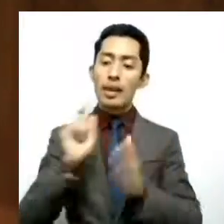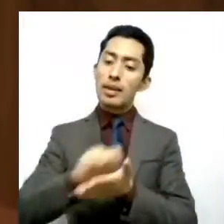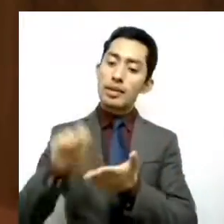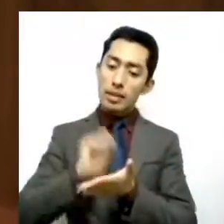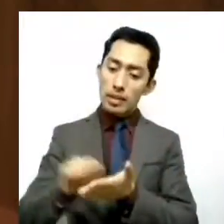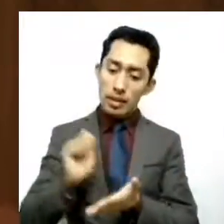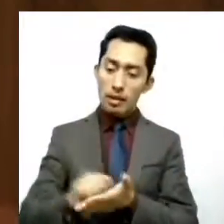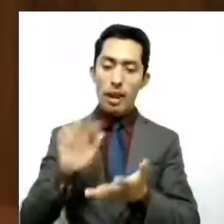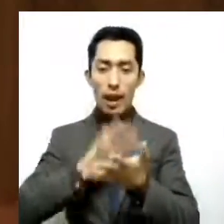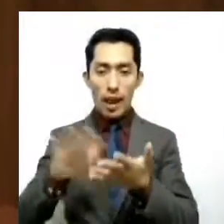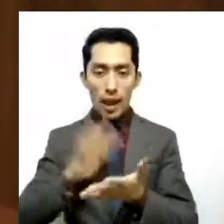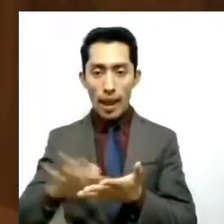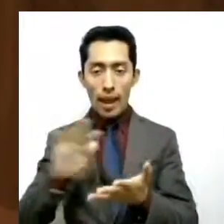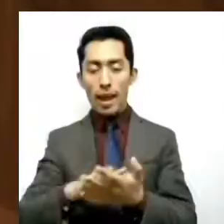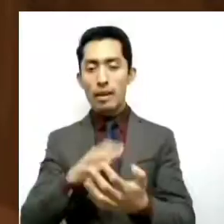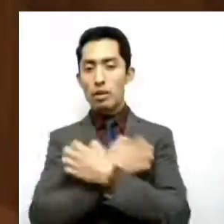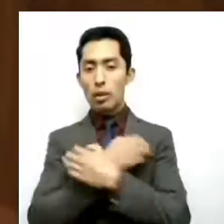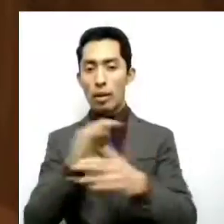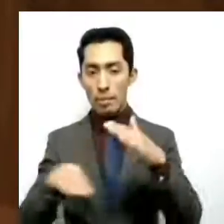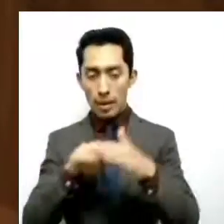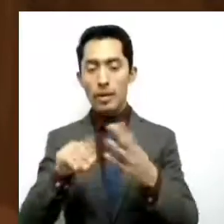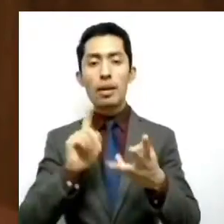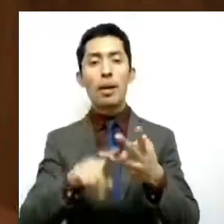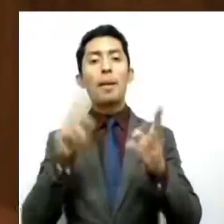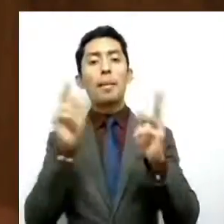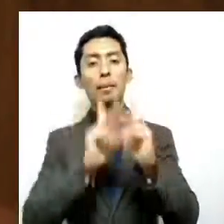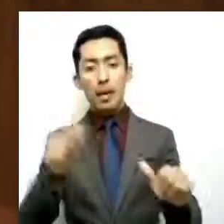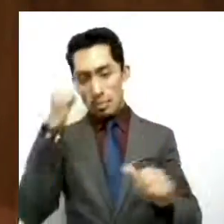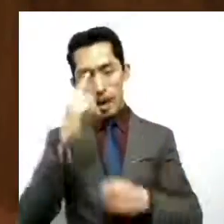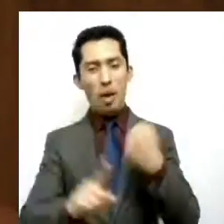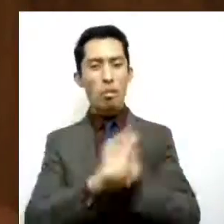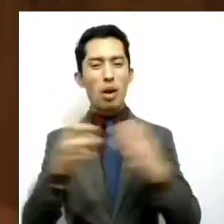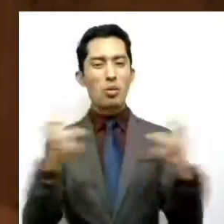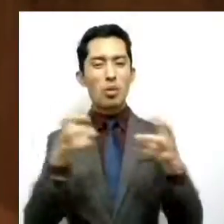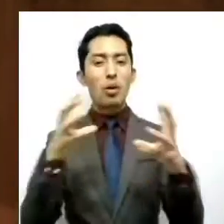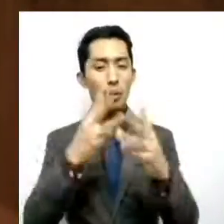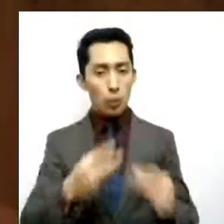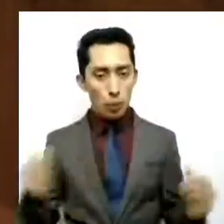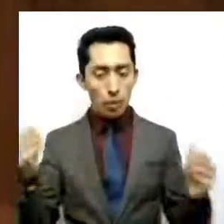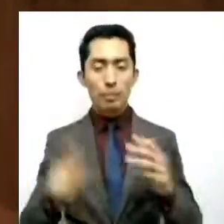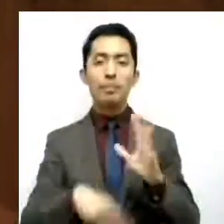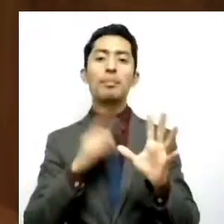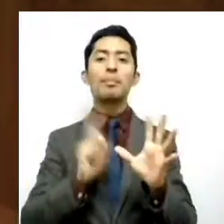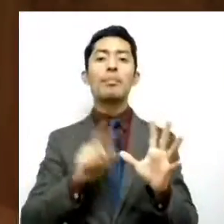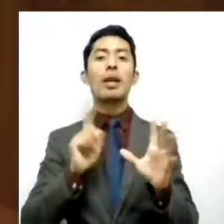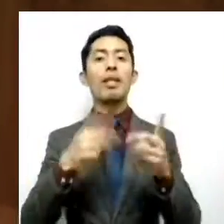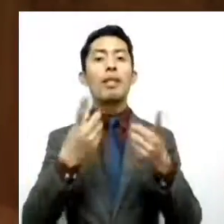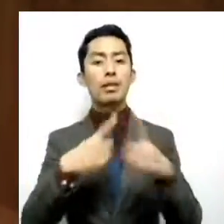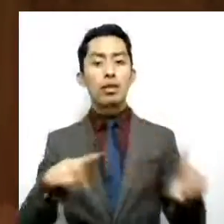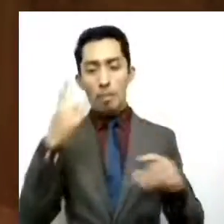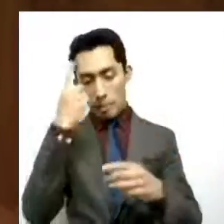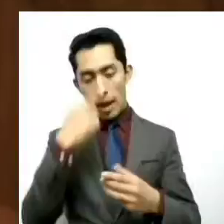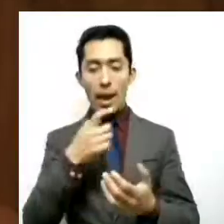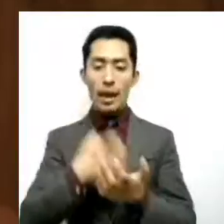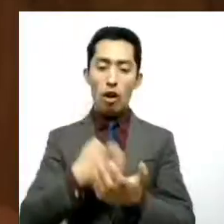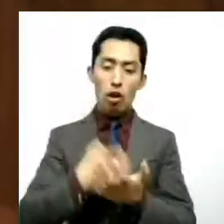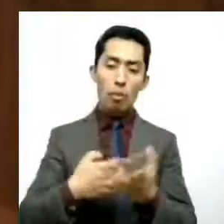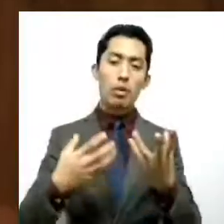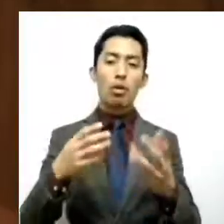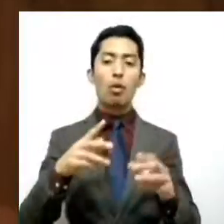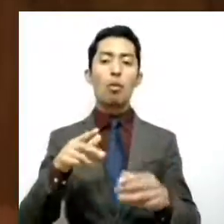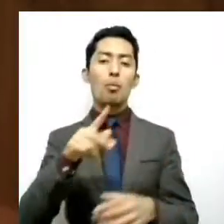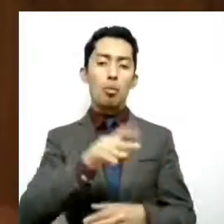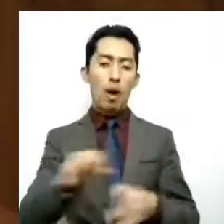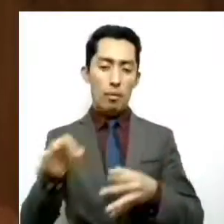básica, la paz y la resolución de conflictos, el desarrollo cívico y económico de las comunidades,